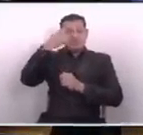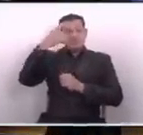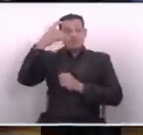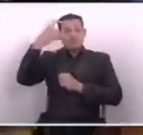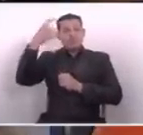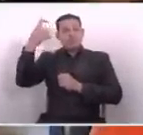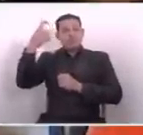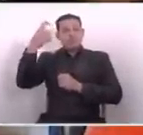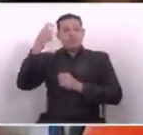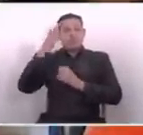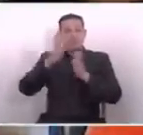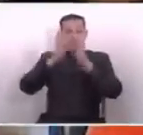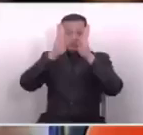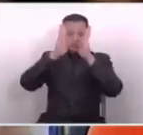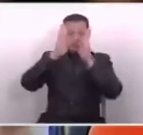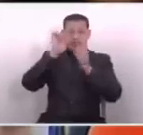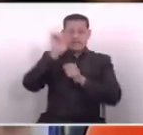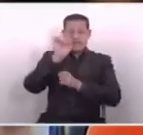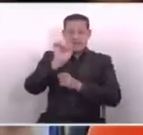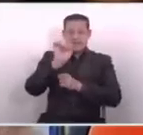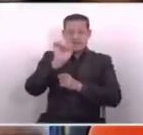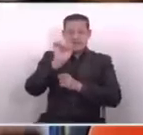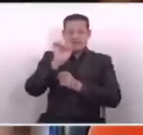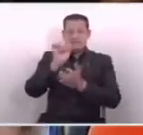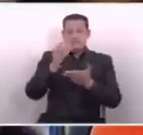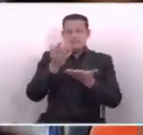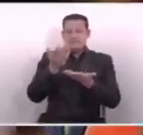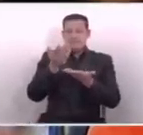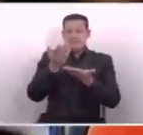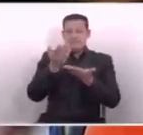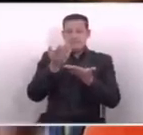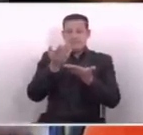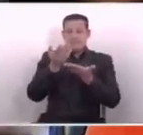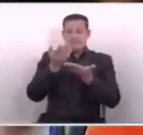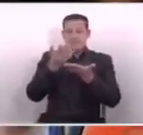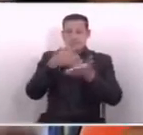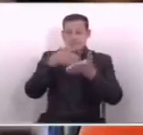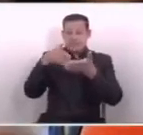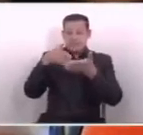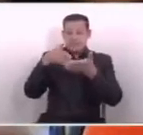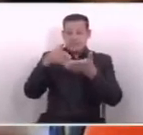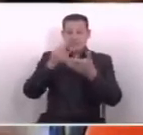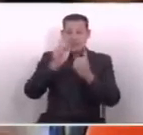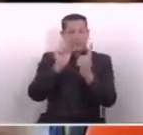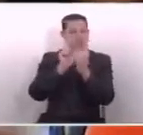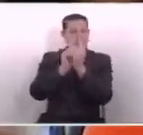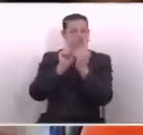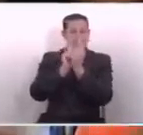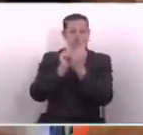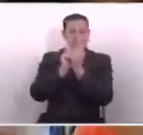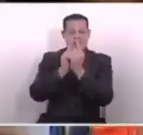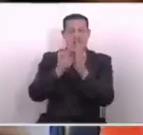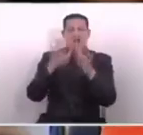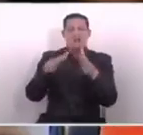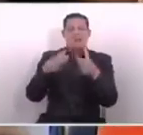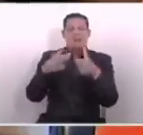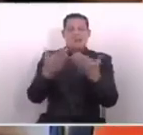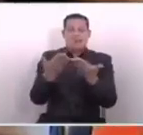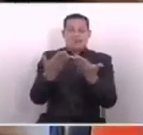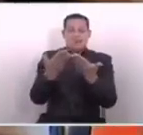Escuchar ese tipo de arranque, diría yo, o de desconocimiento, porque